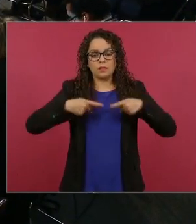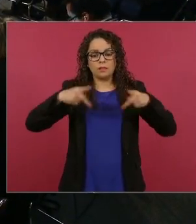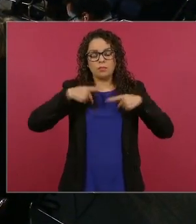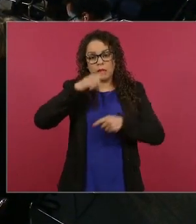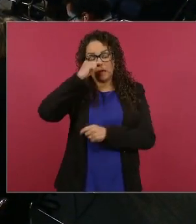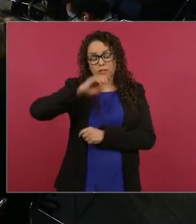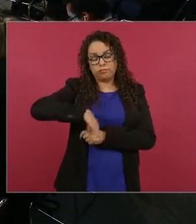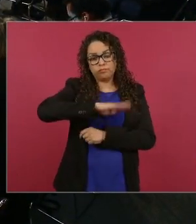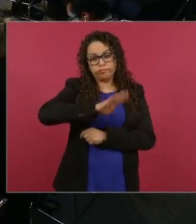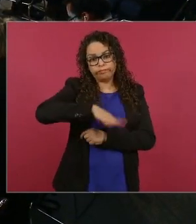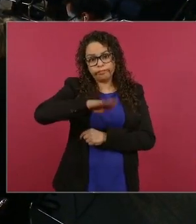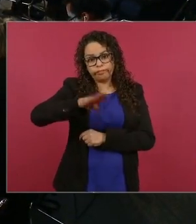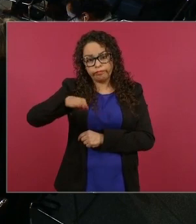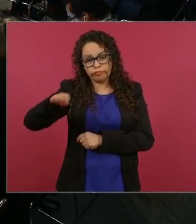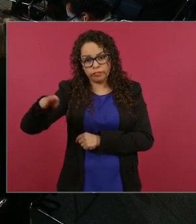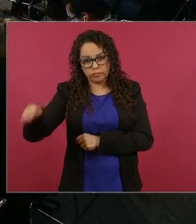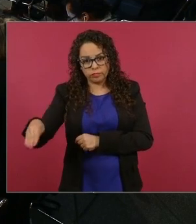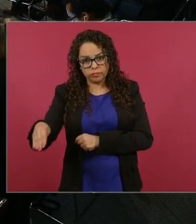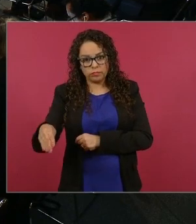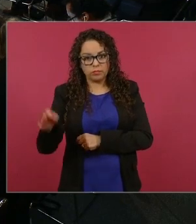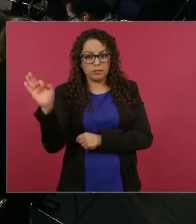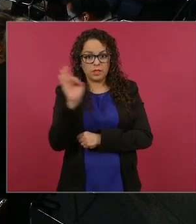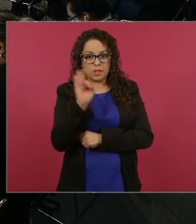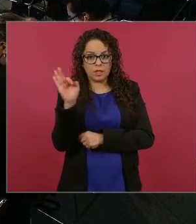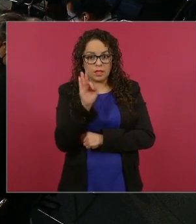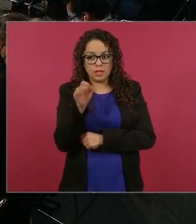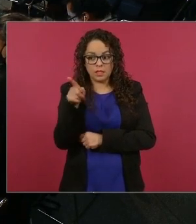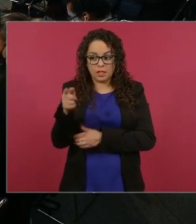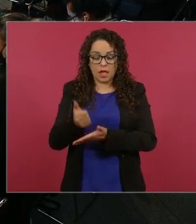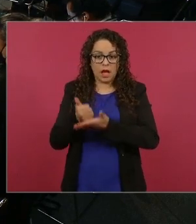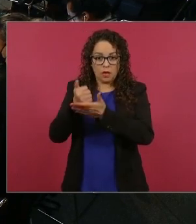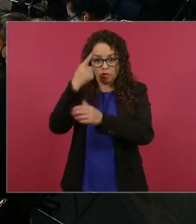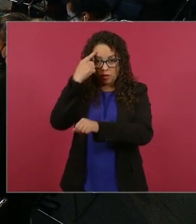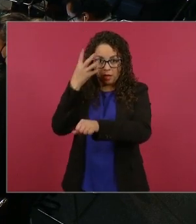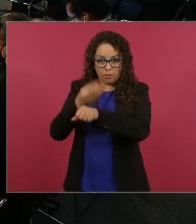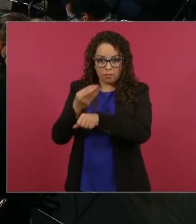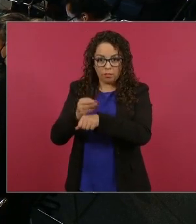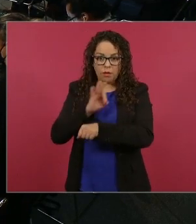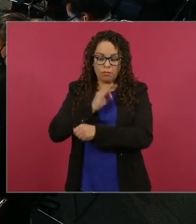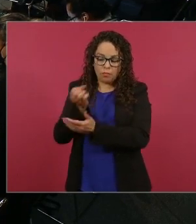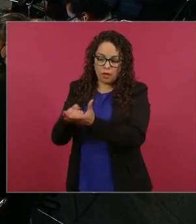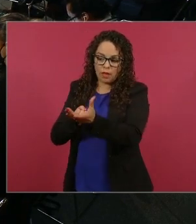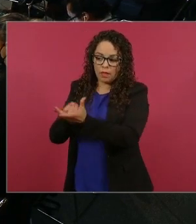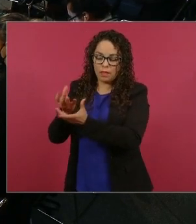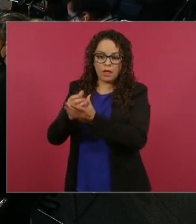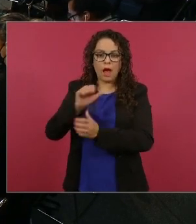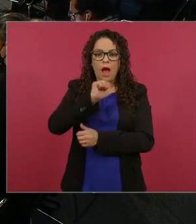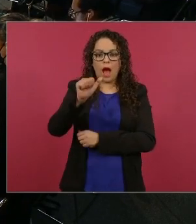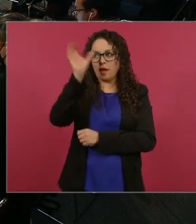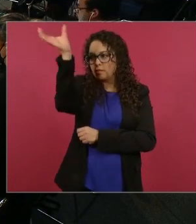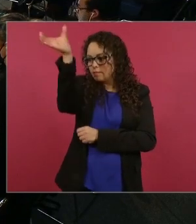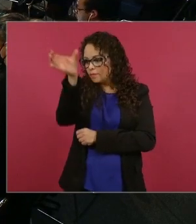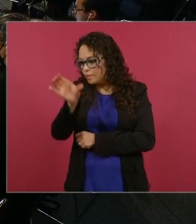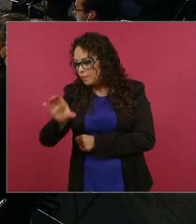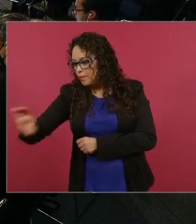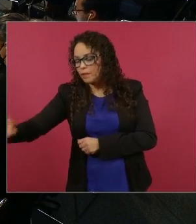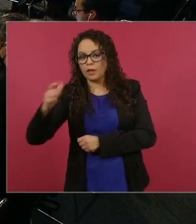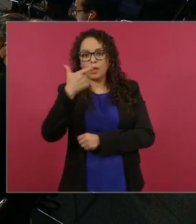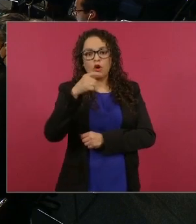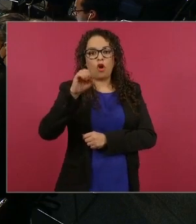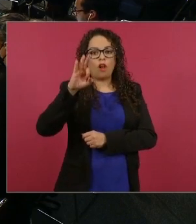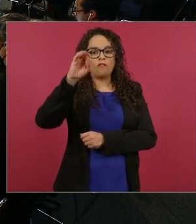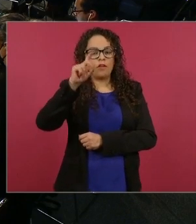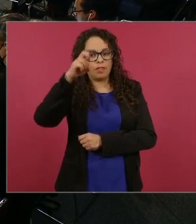obra se dañarían se dañarían libremente las aguas hacia el Golfo de México y de la misma manera sería la plataforma de desarrollo